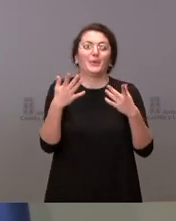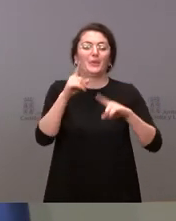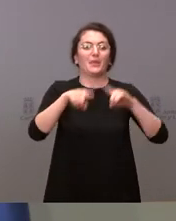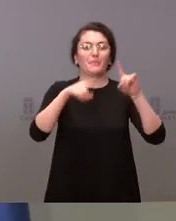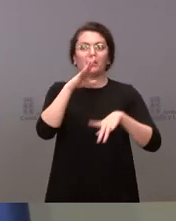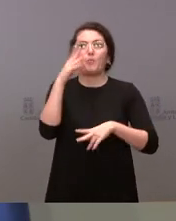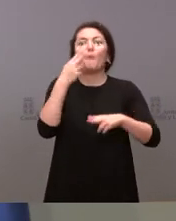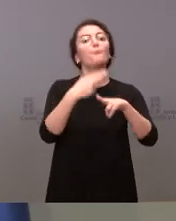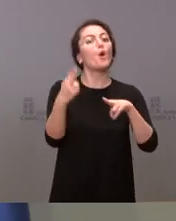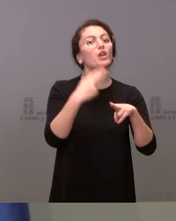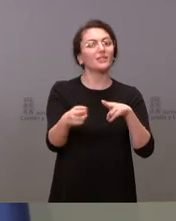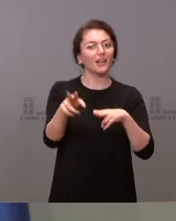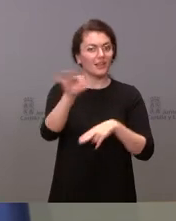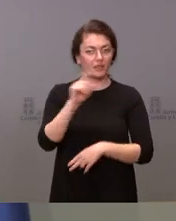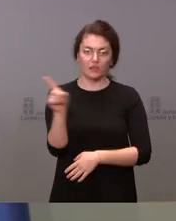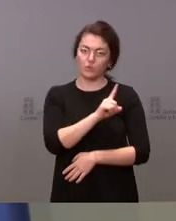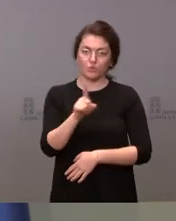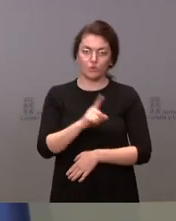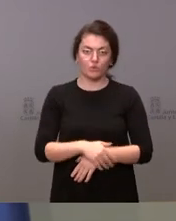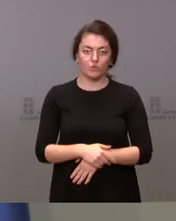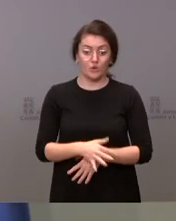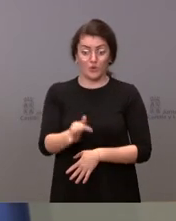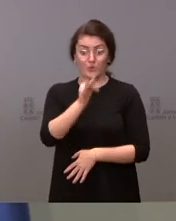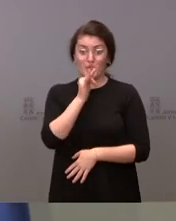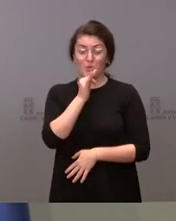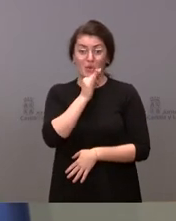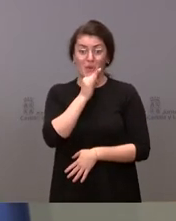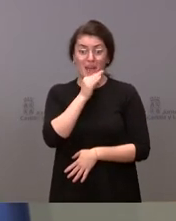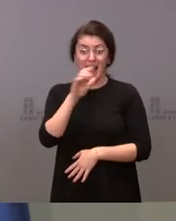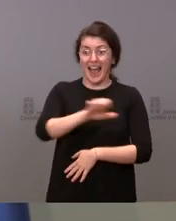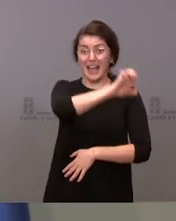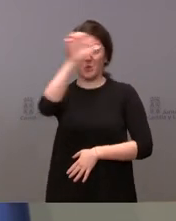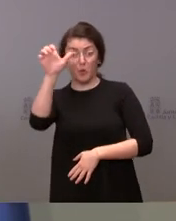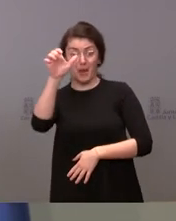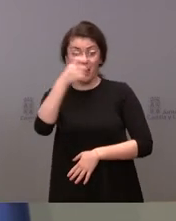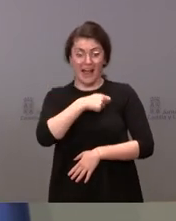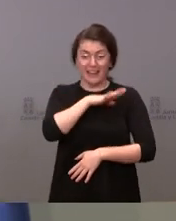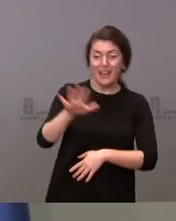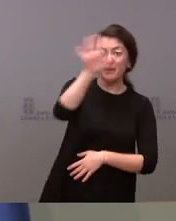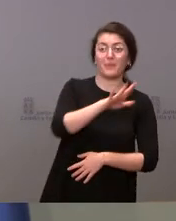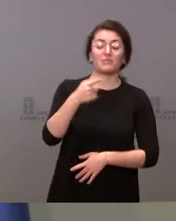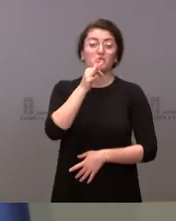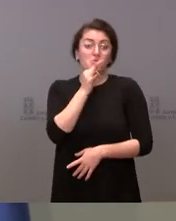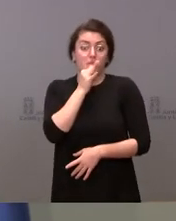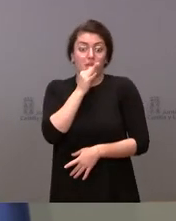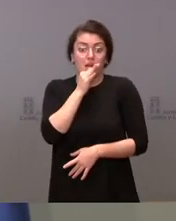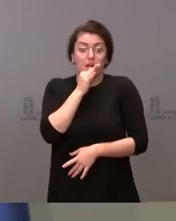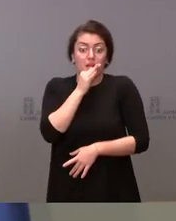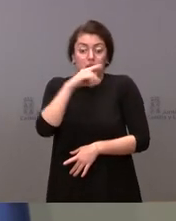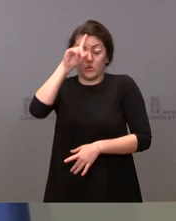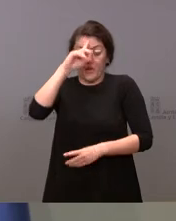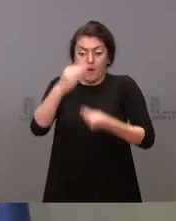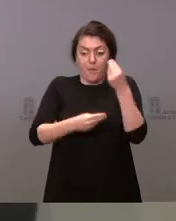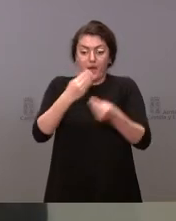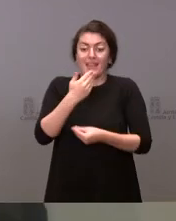política. Tenemos todavía, sin decidir a nivel europeo ni a nivel español, qué vamos a hacer con los menores de